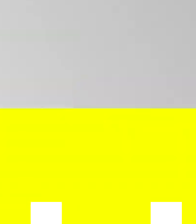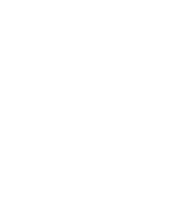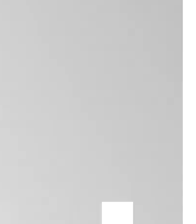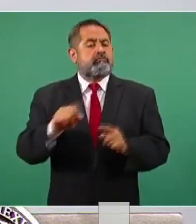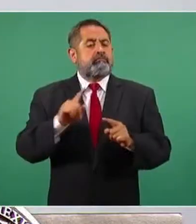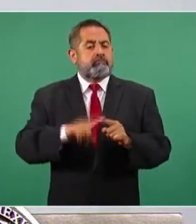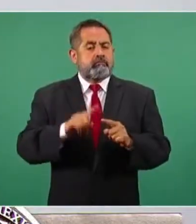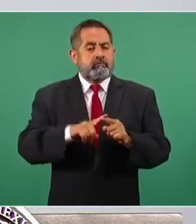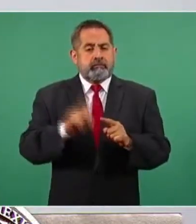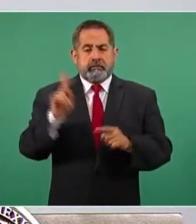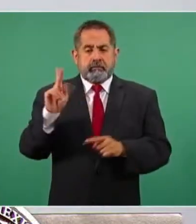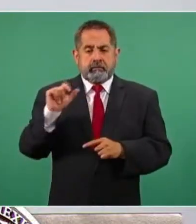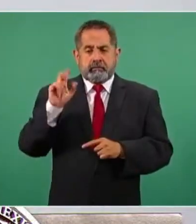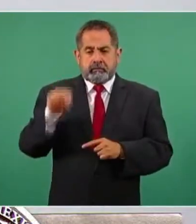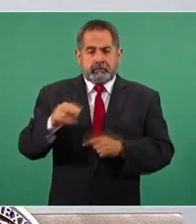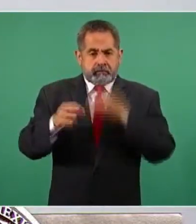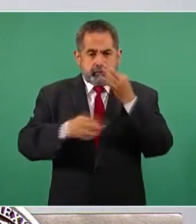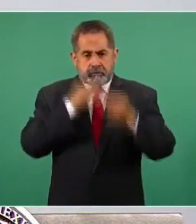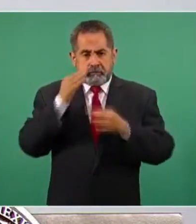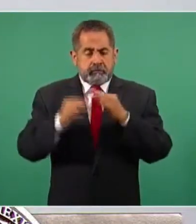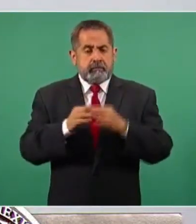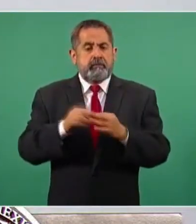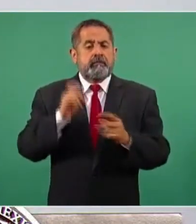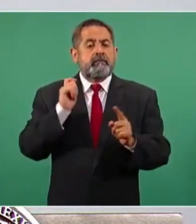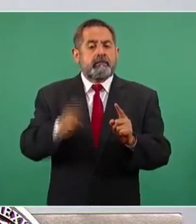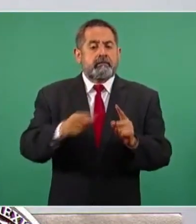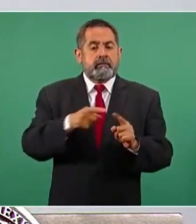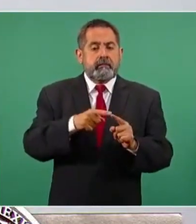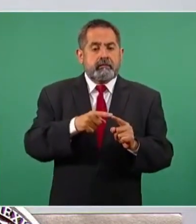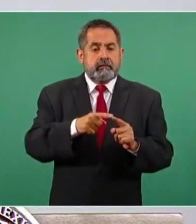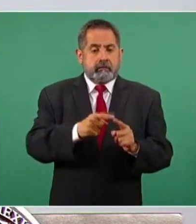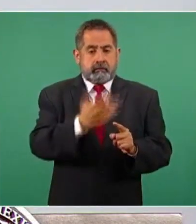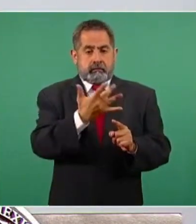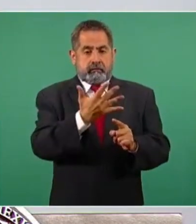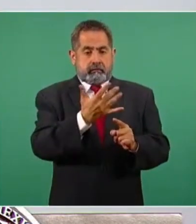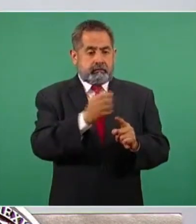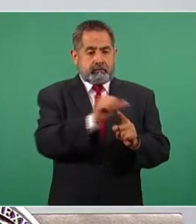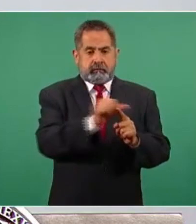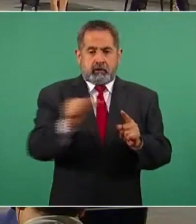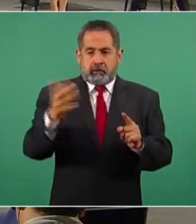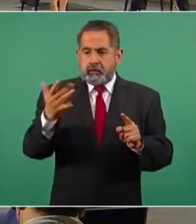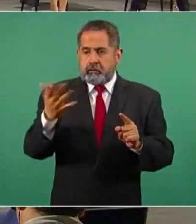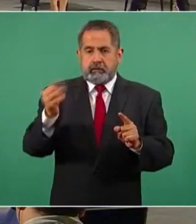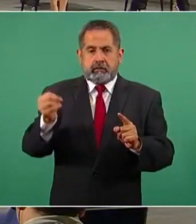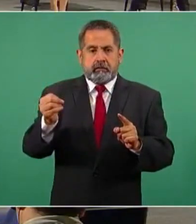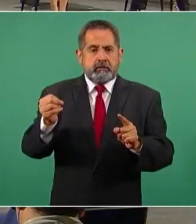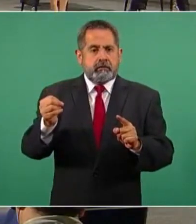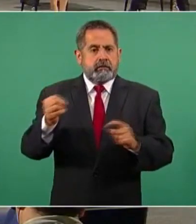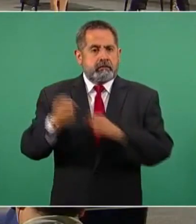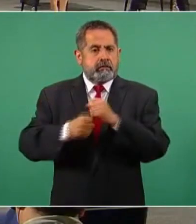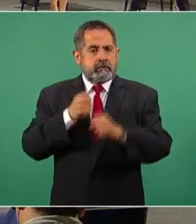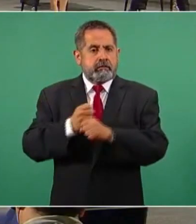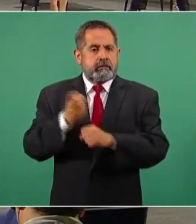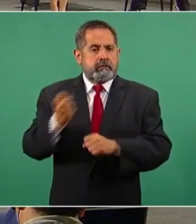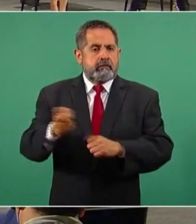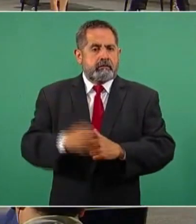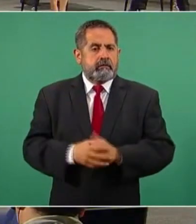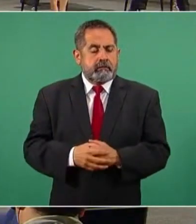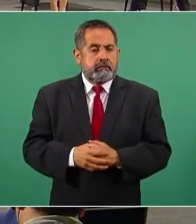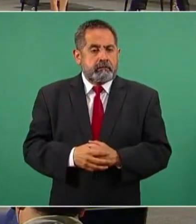La estrategia de vacunación para la década de 50 a 59 años. La